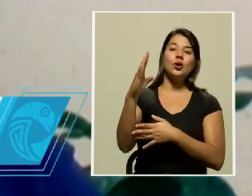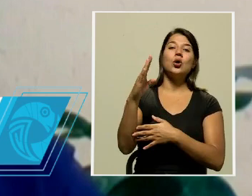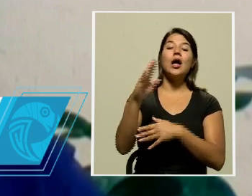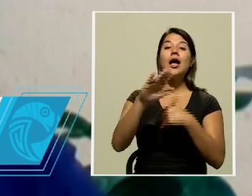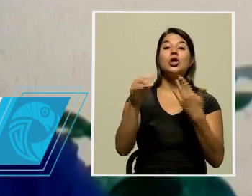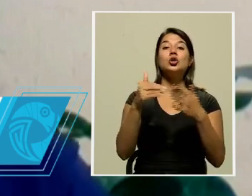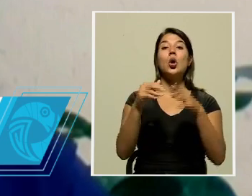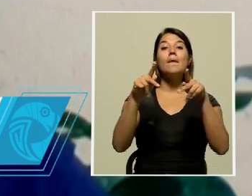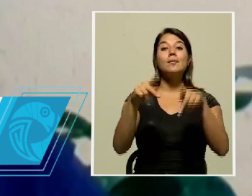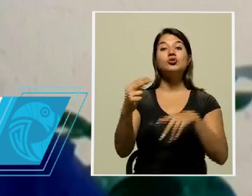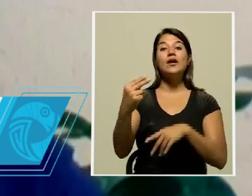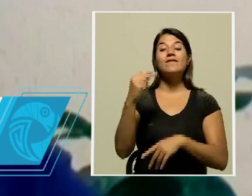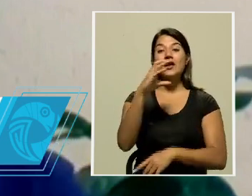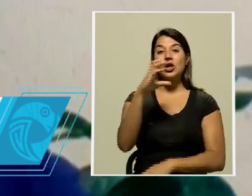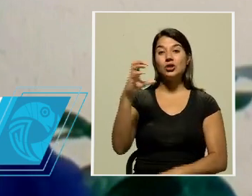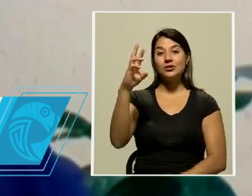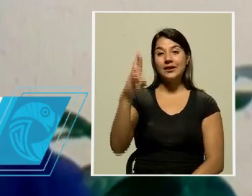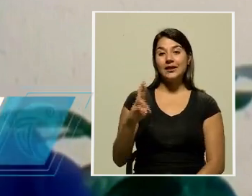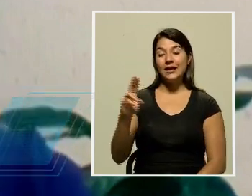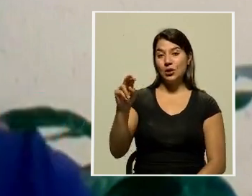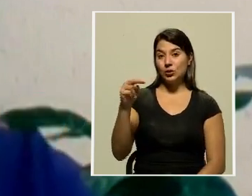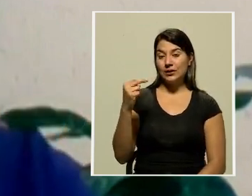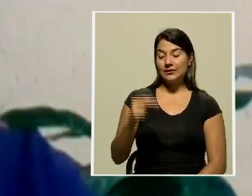televidentes de Costa Rica Noticias.